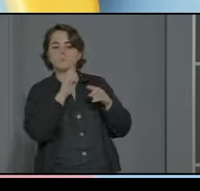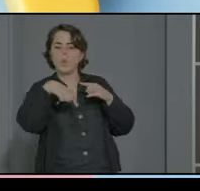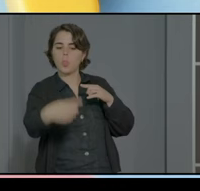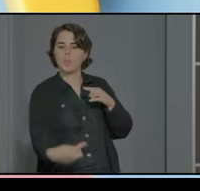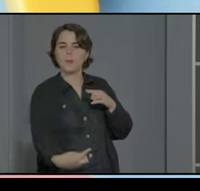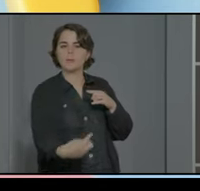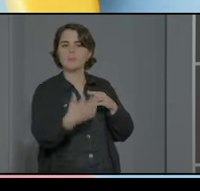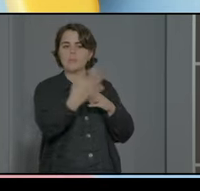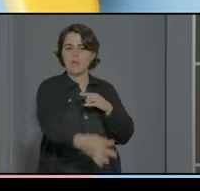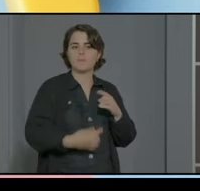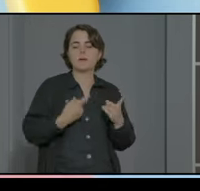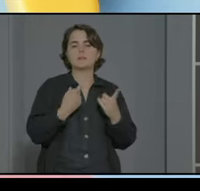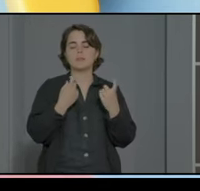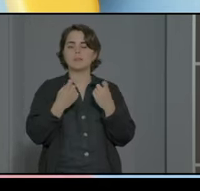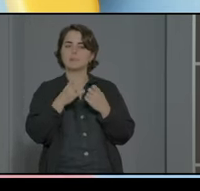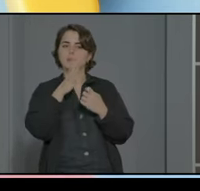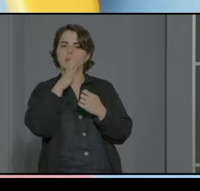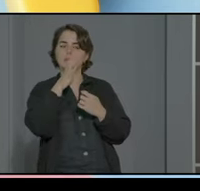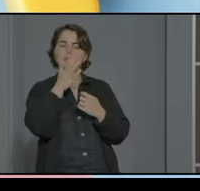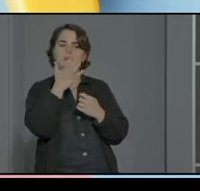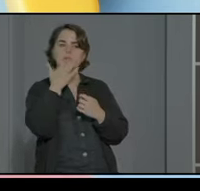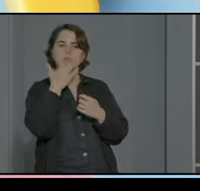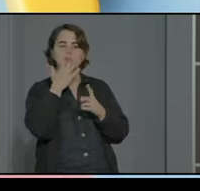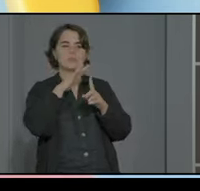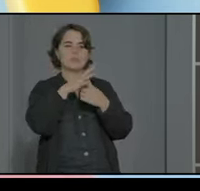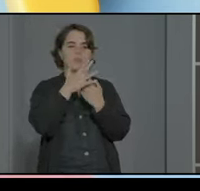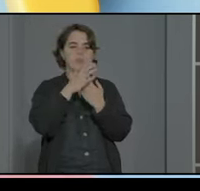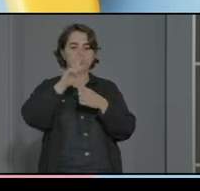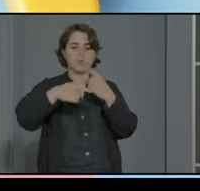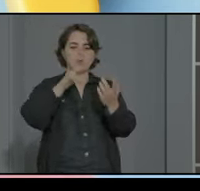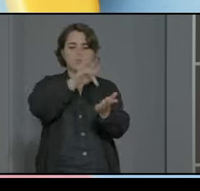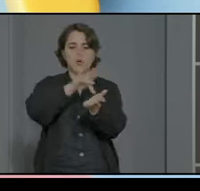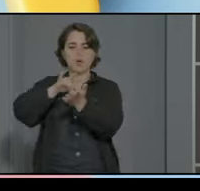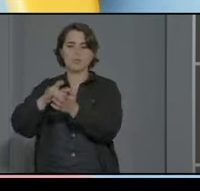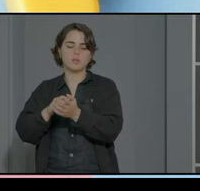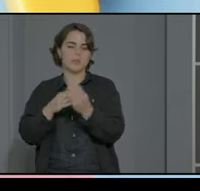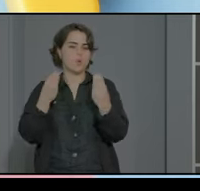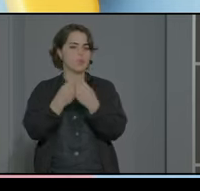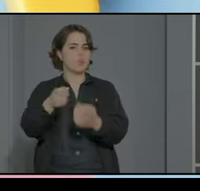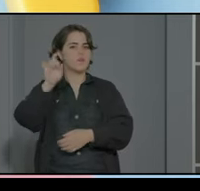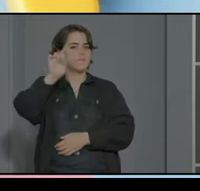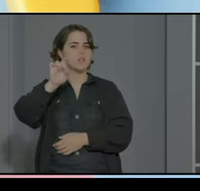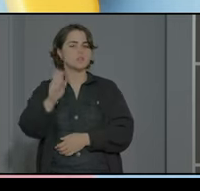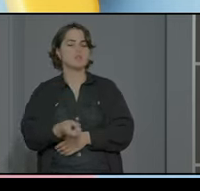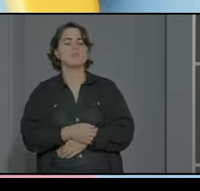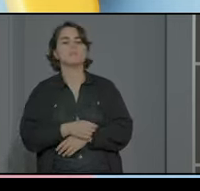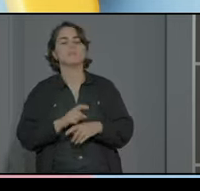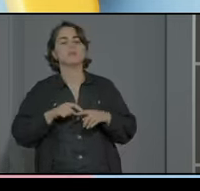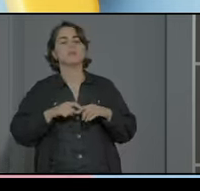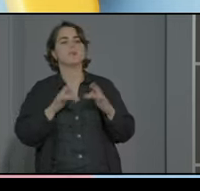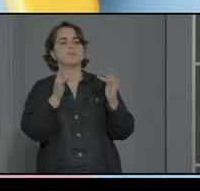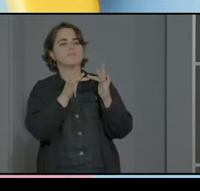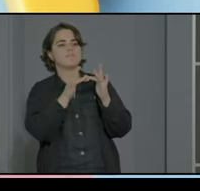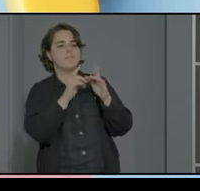y con necesidades ante cualquier cualquier situación que nos dé en el día a día con el resto de profesorado la relación familia-cole